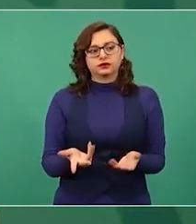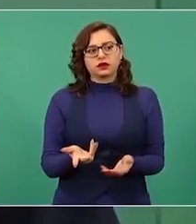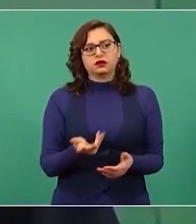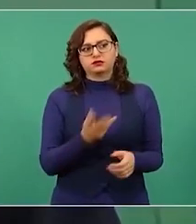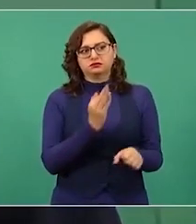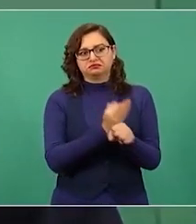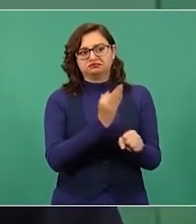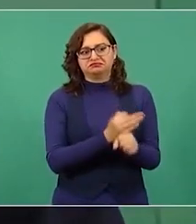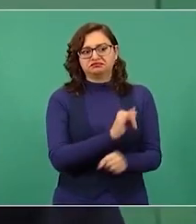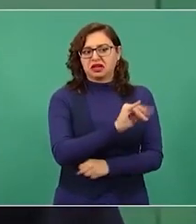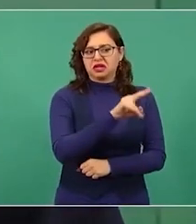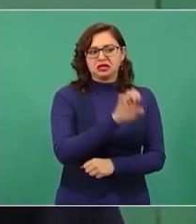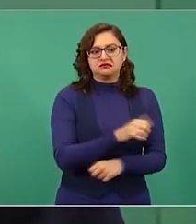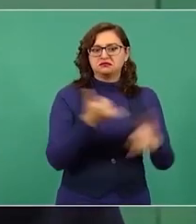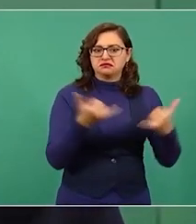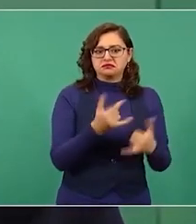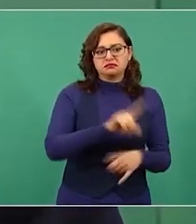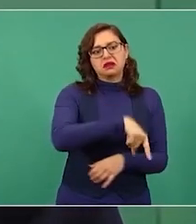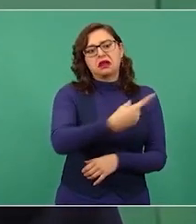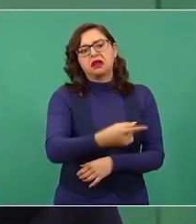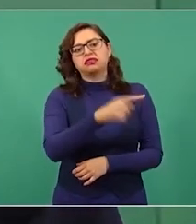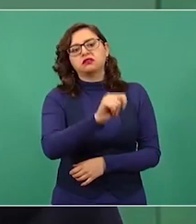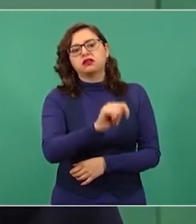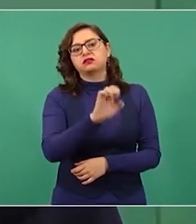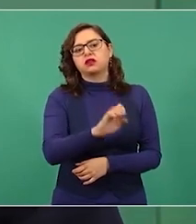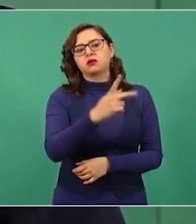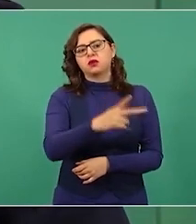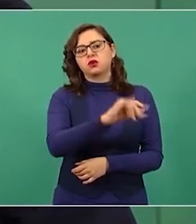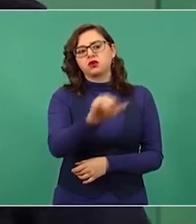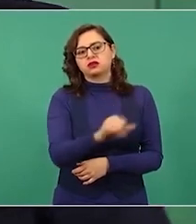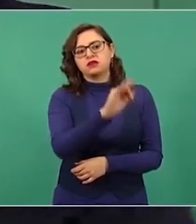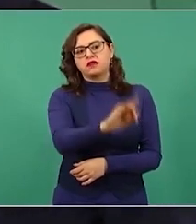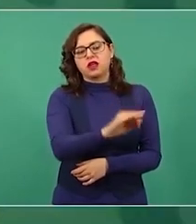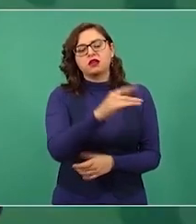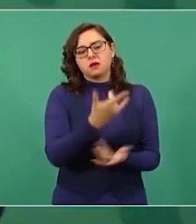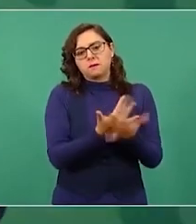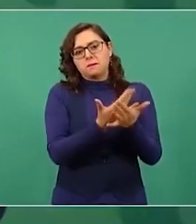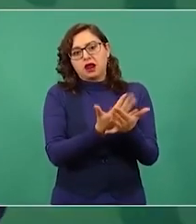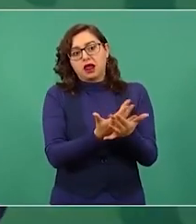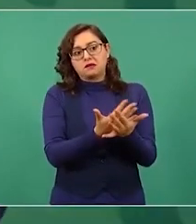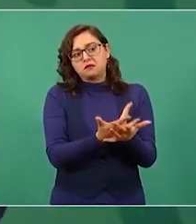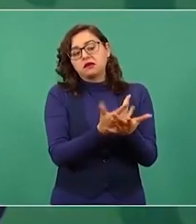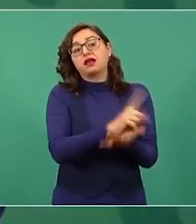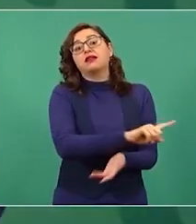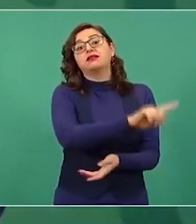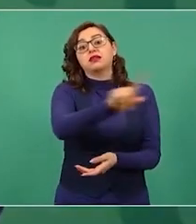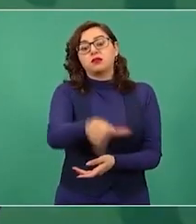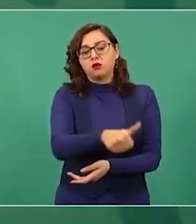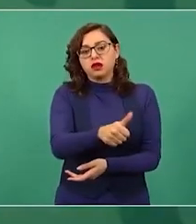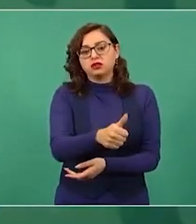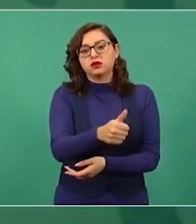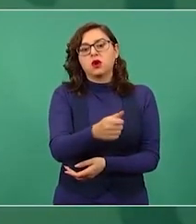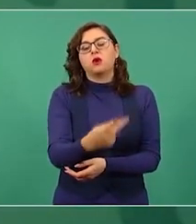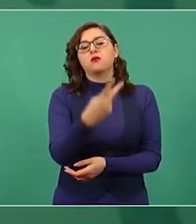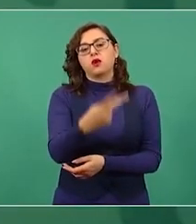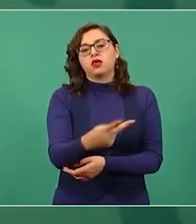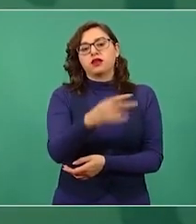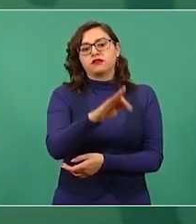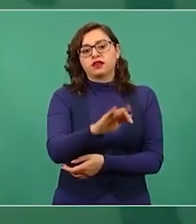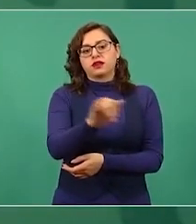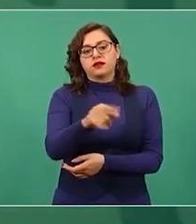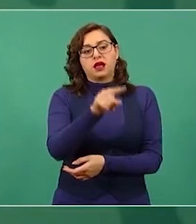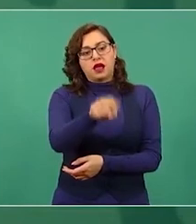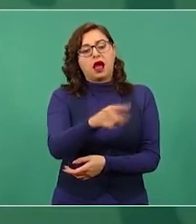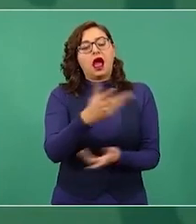Judicial. Yo creo que van a llevar a